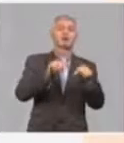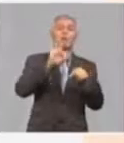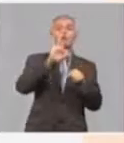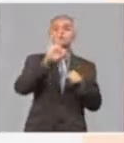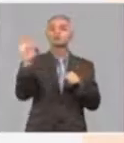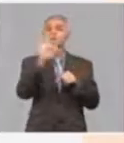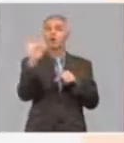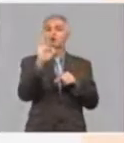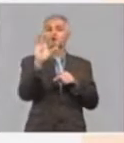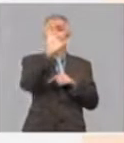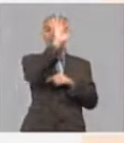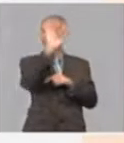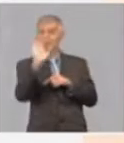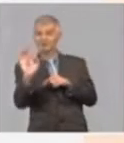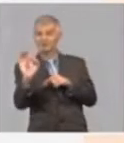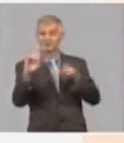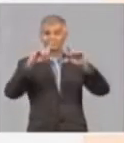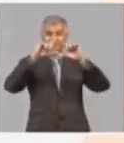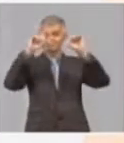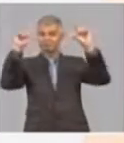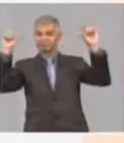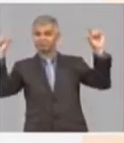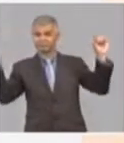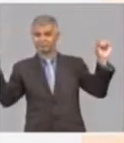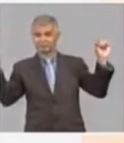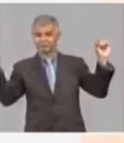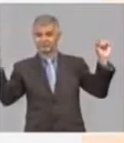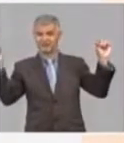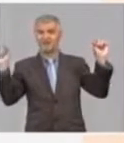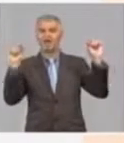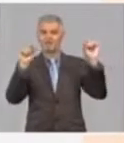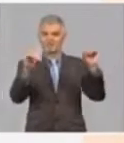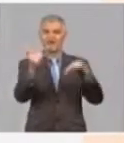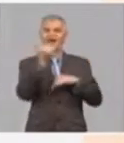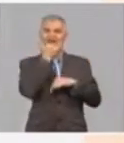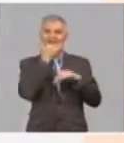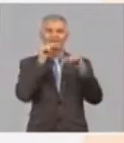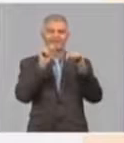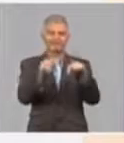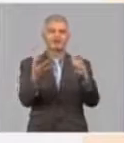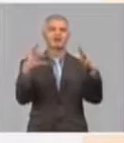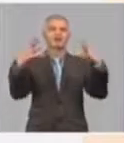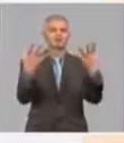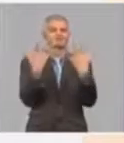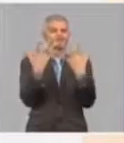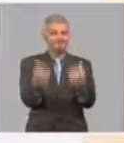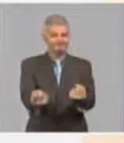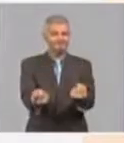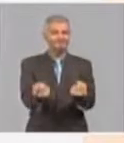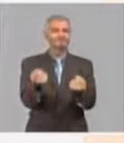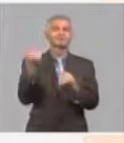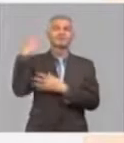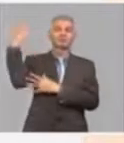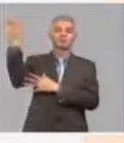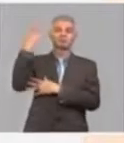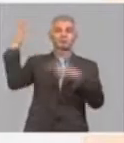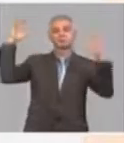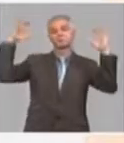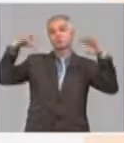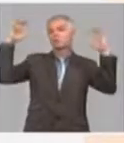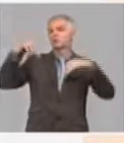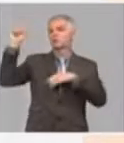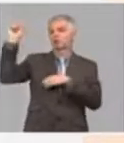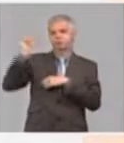88% de todo el territorio nacional presentó afectación por sequía meteorológica. Ahí